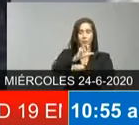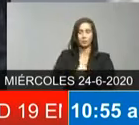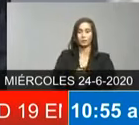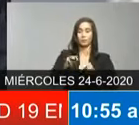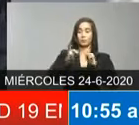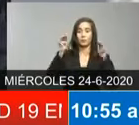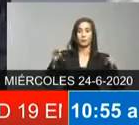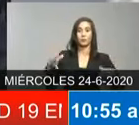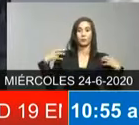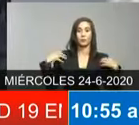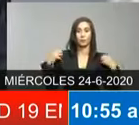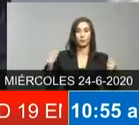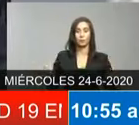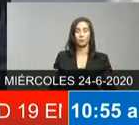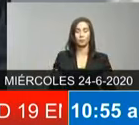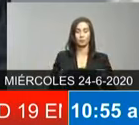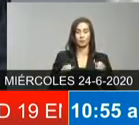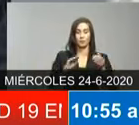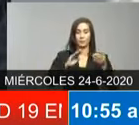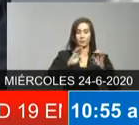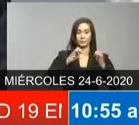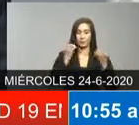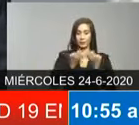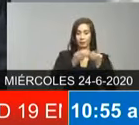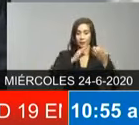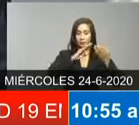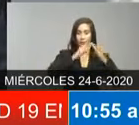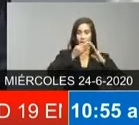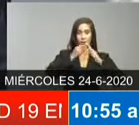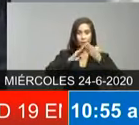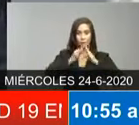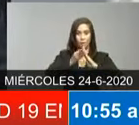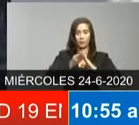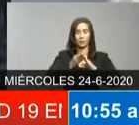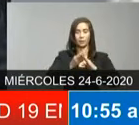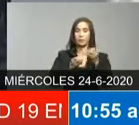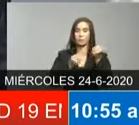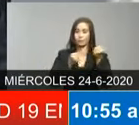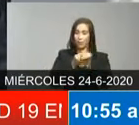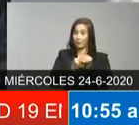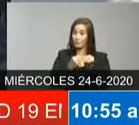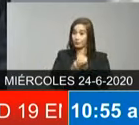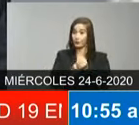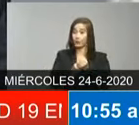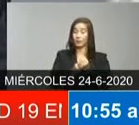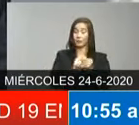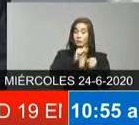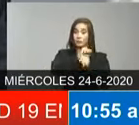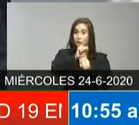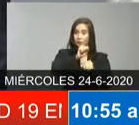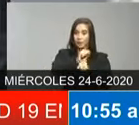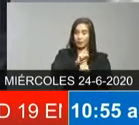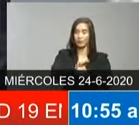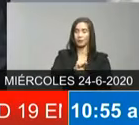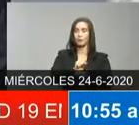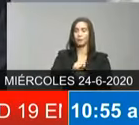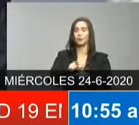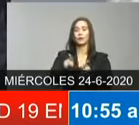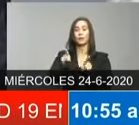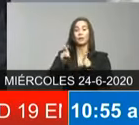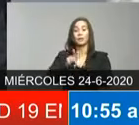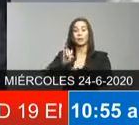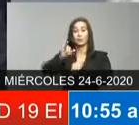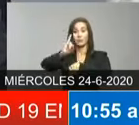pública habla de los comunitarios que están coparticipando incluyendo las iglesias